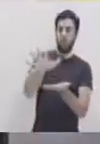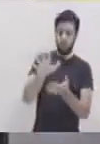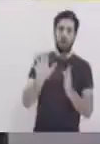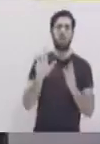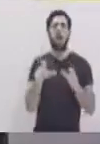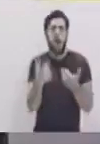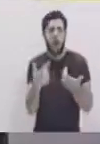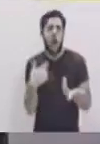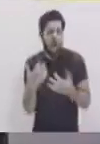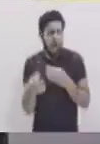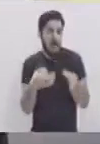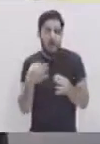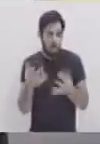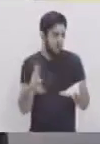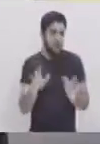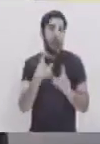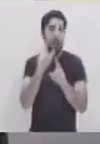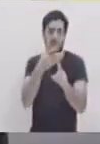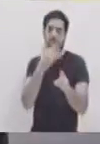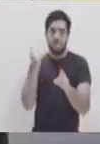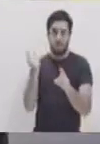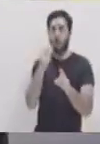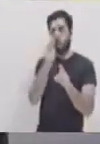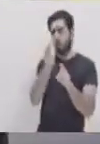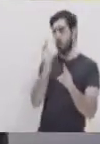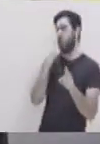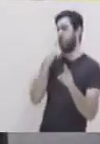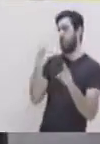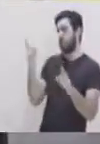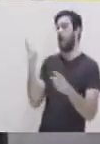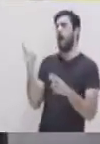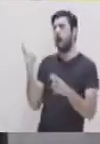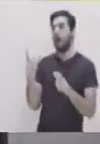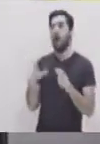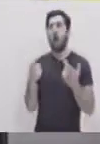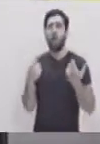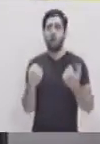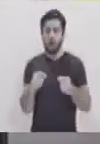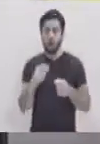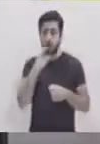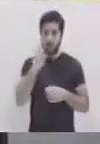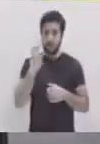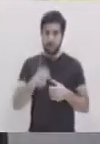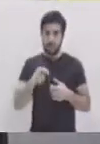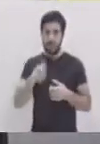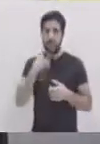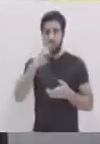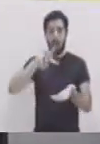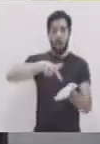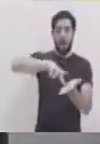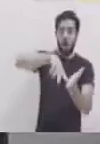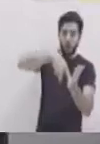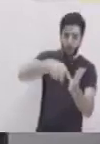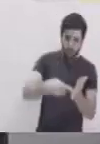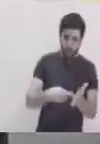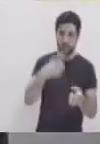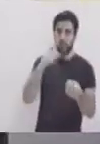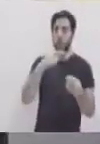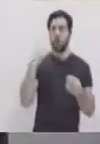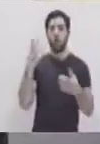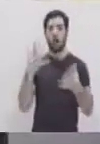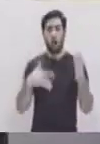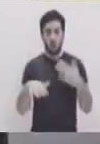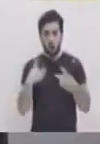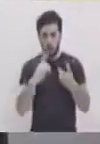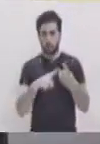tanto, vamos a utilizar los siguientes materiales. Vamos a utilizar lápiz, borrador, compás,